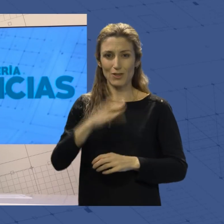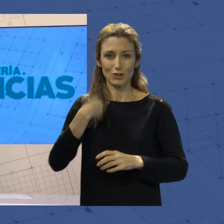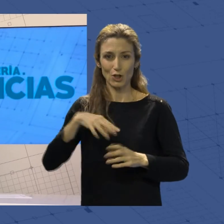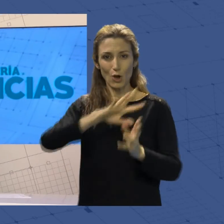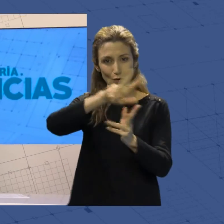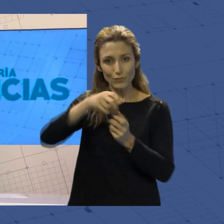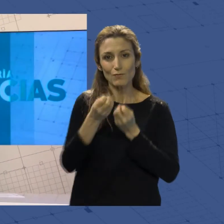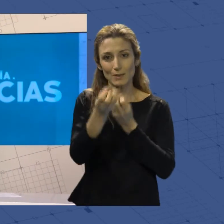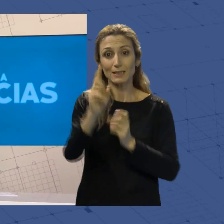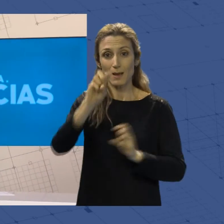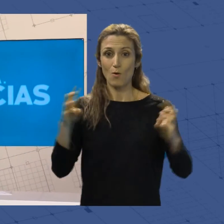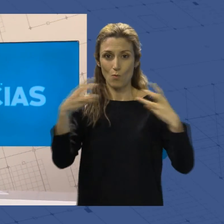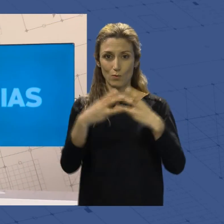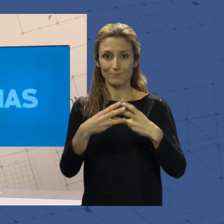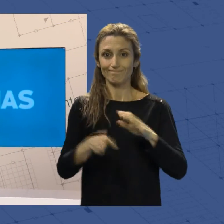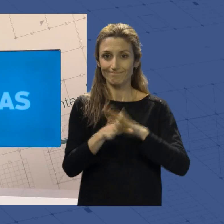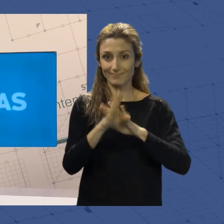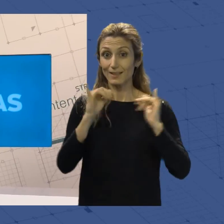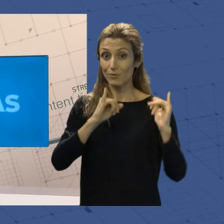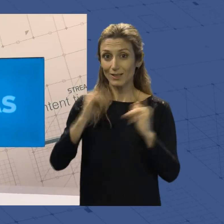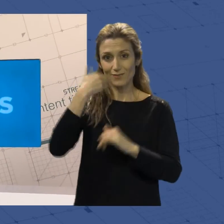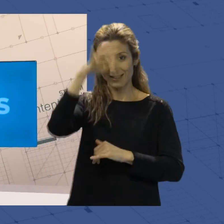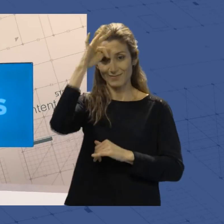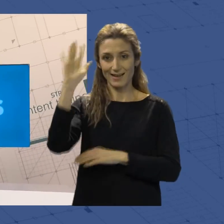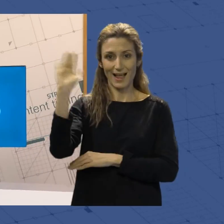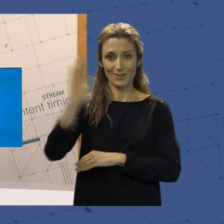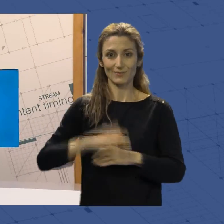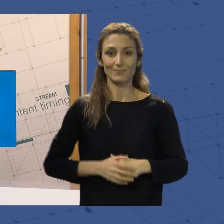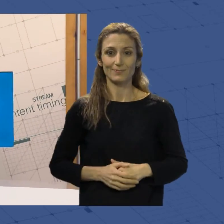de nuestra página web. Sigan disfrutando del fin de semana. Adiós.